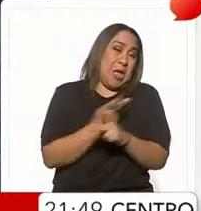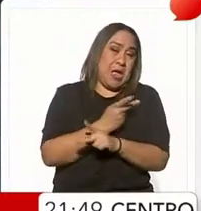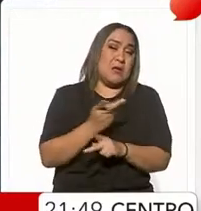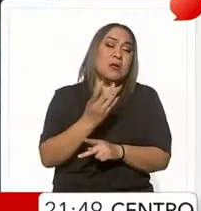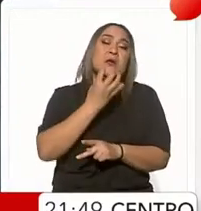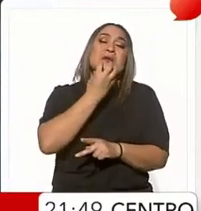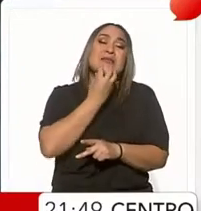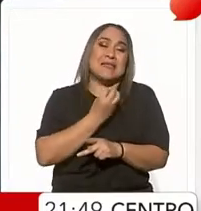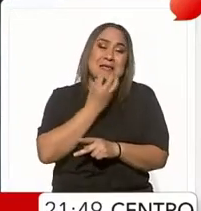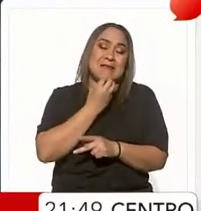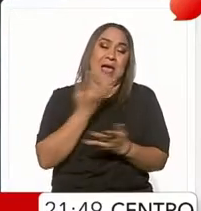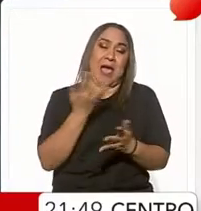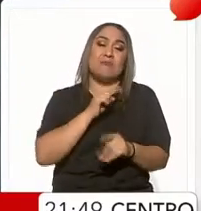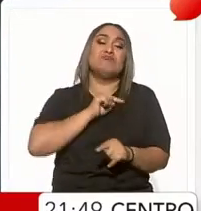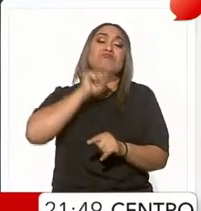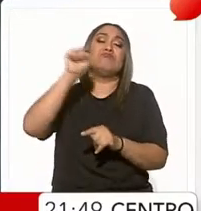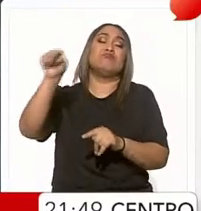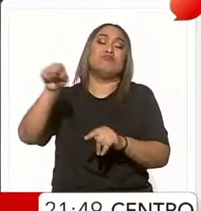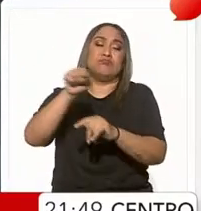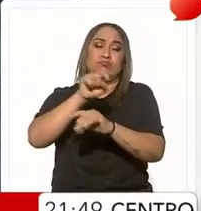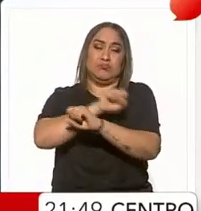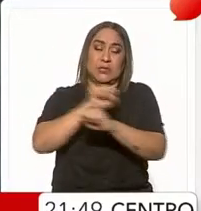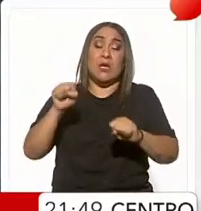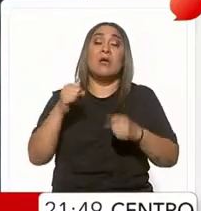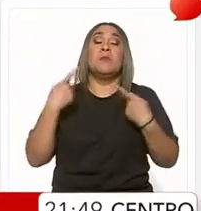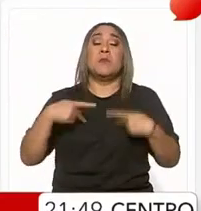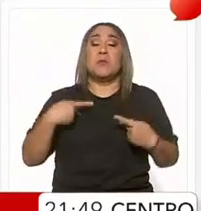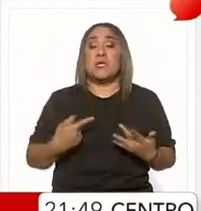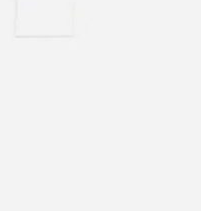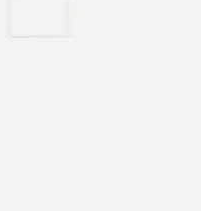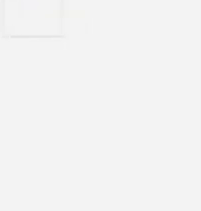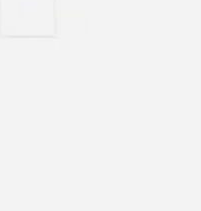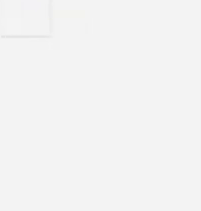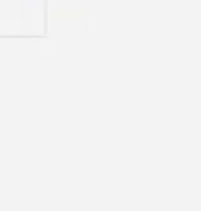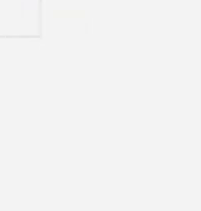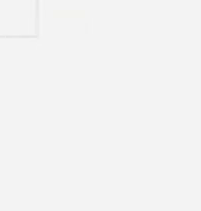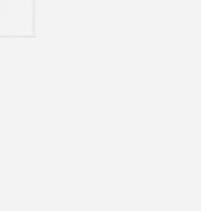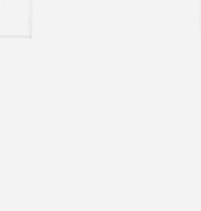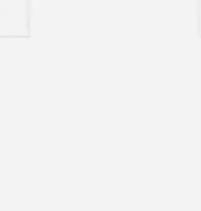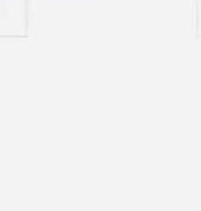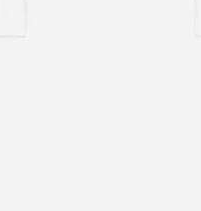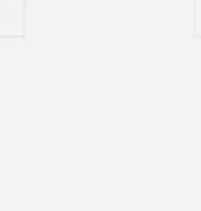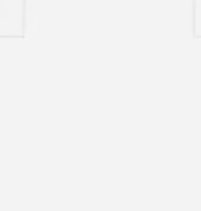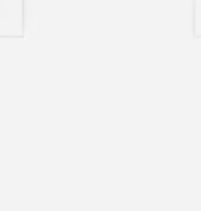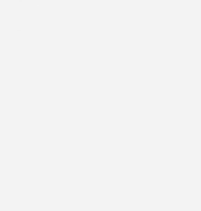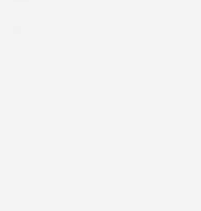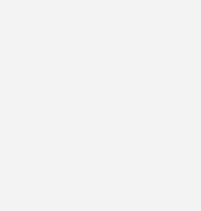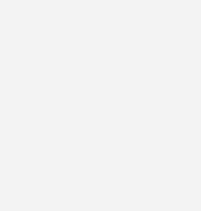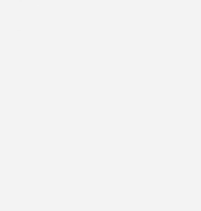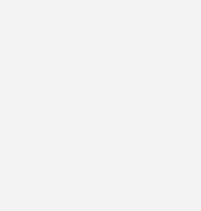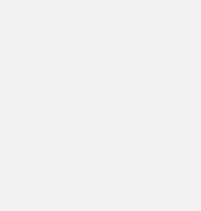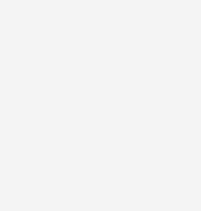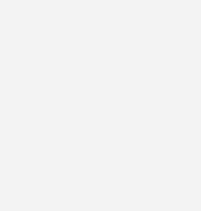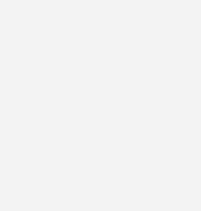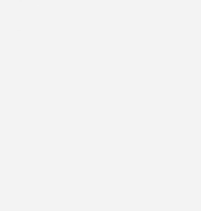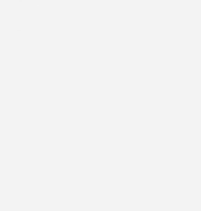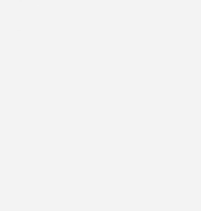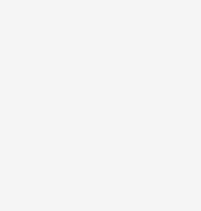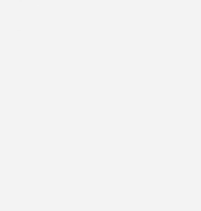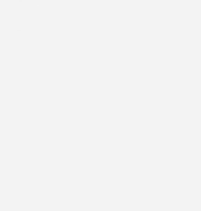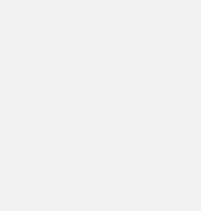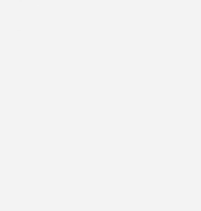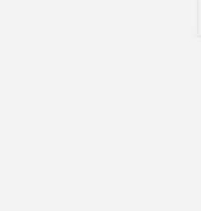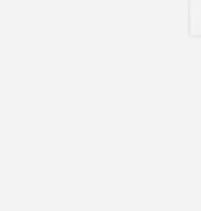que le comento el ataque israelí fueron siete personas muertas entre ellas Mohammed Reza un comandante del grupo Guardias de la